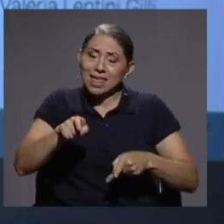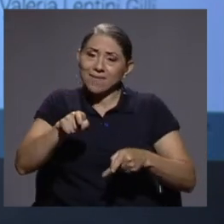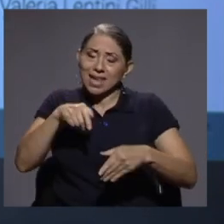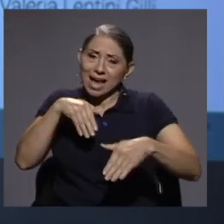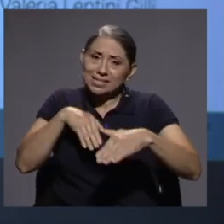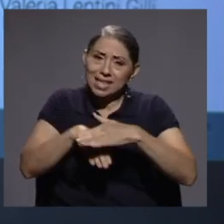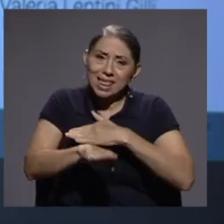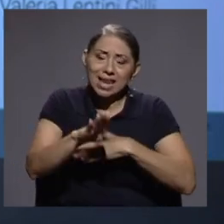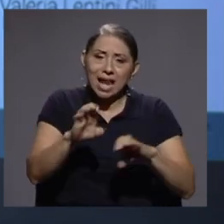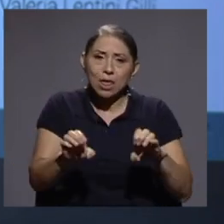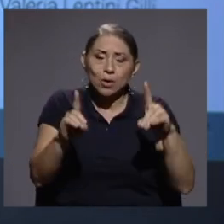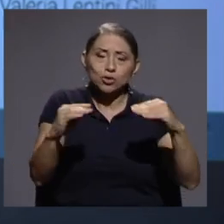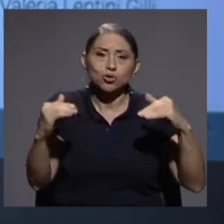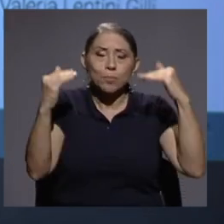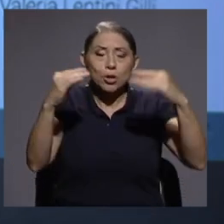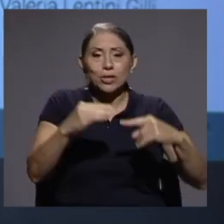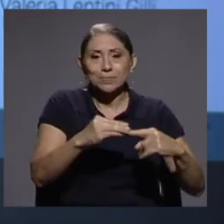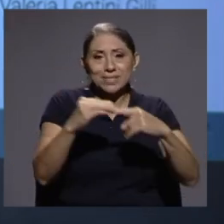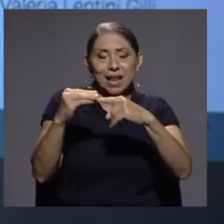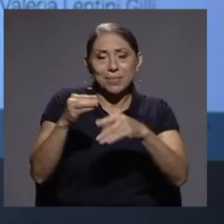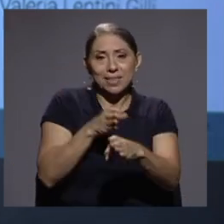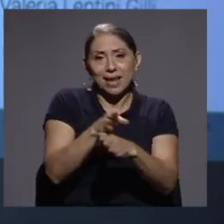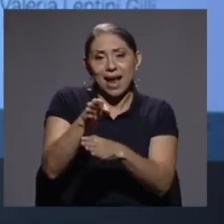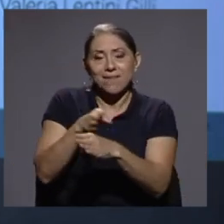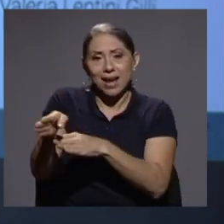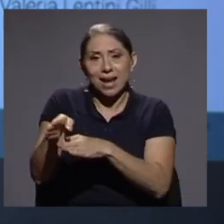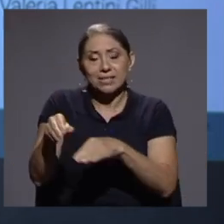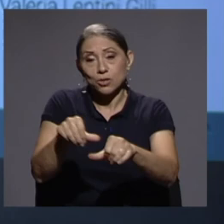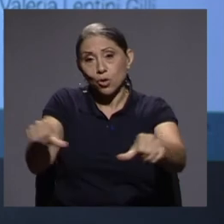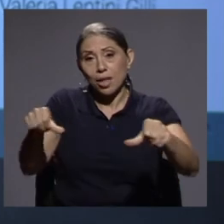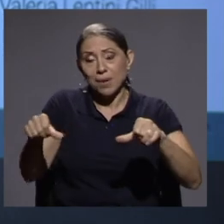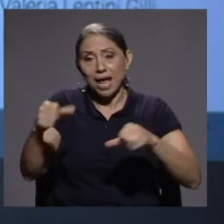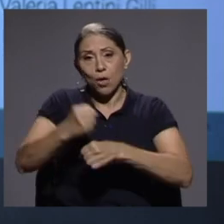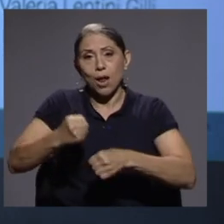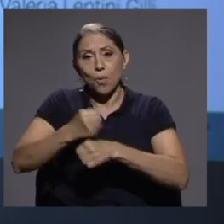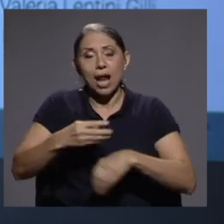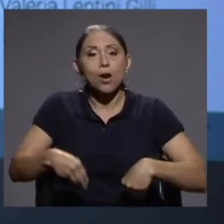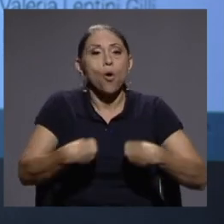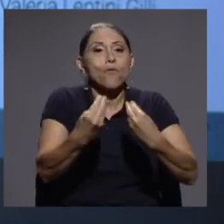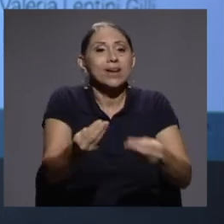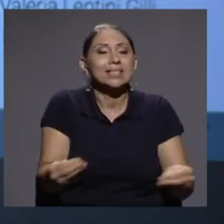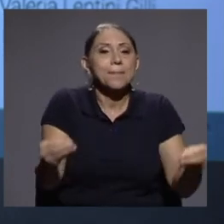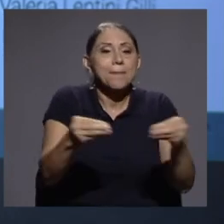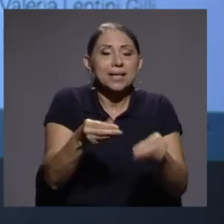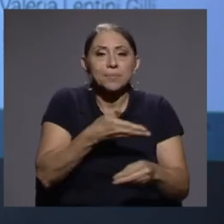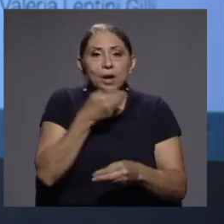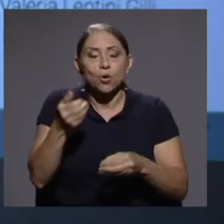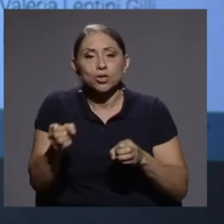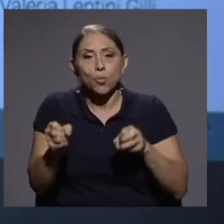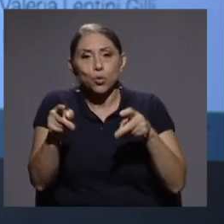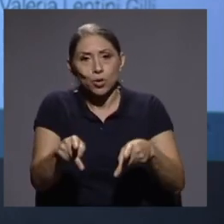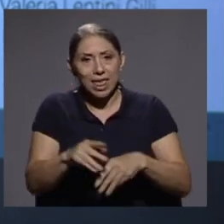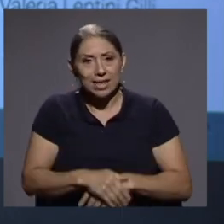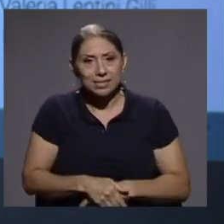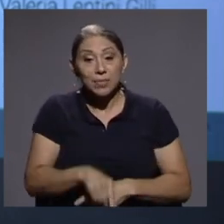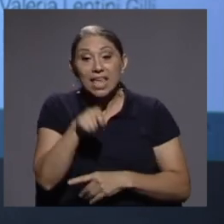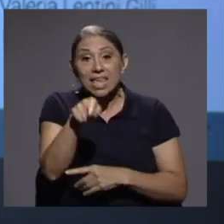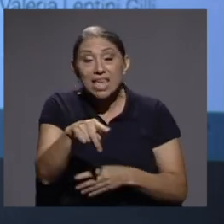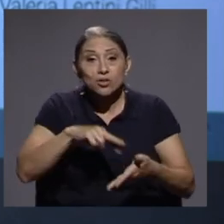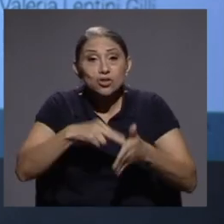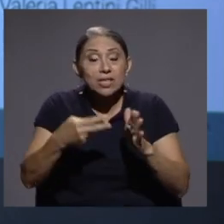superior, sobre todo en aquellas carreras donde el mercado laboral ofrece más y mejores oportunidades. Y eso plantea un desafío